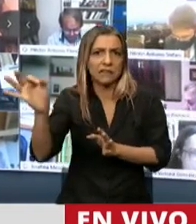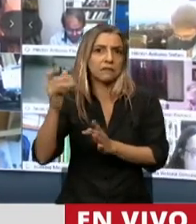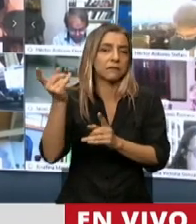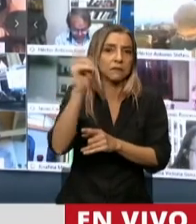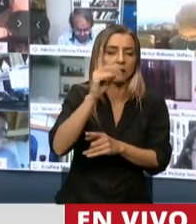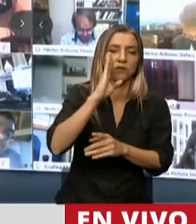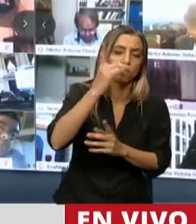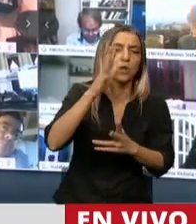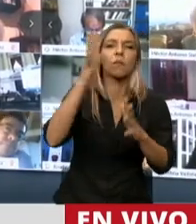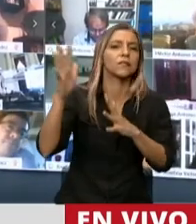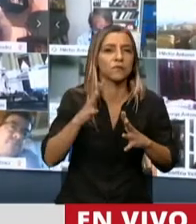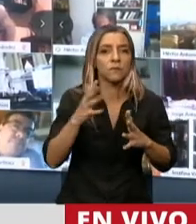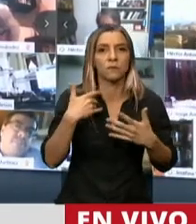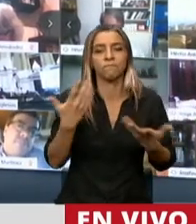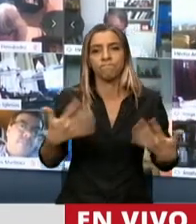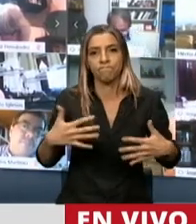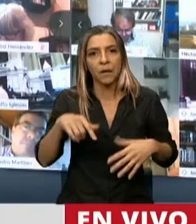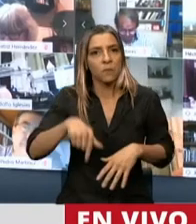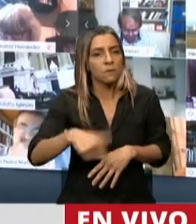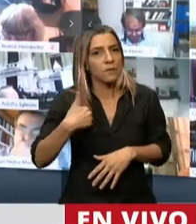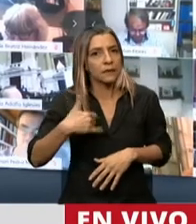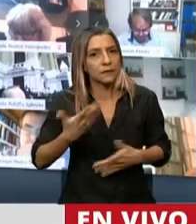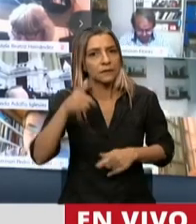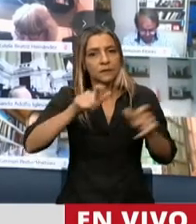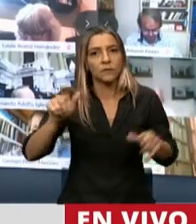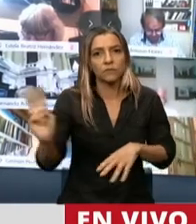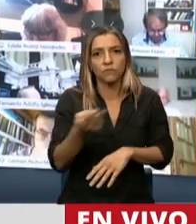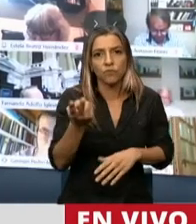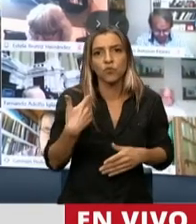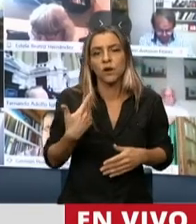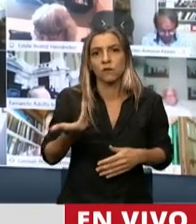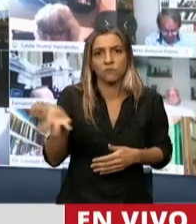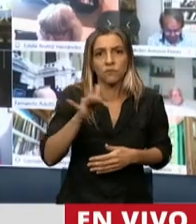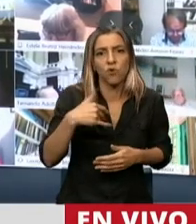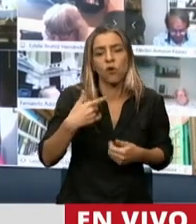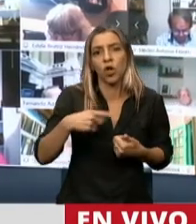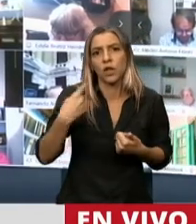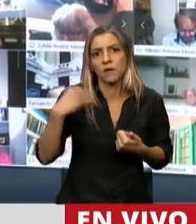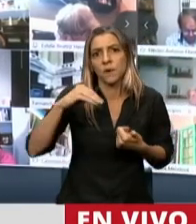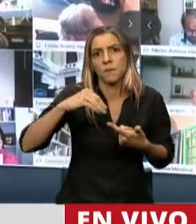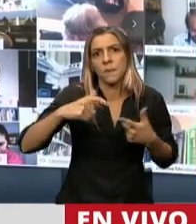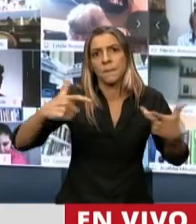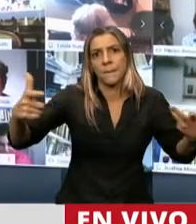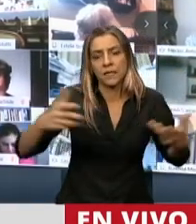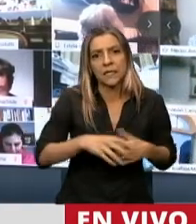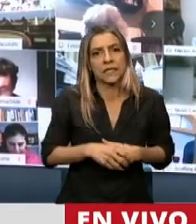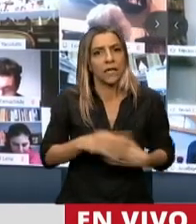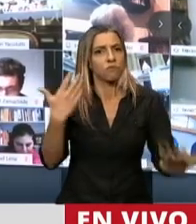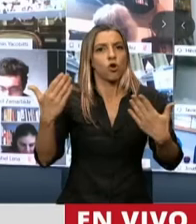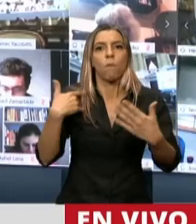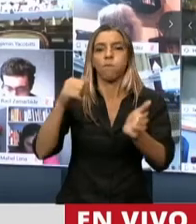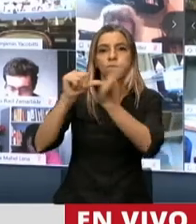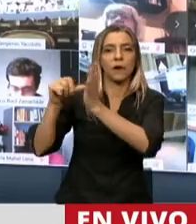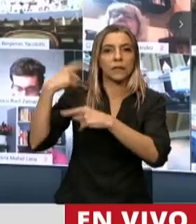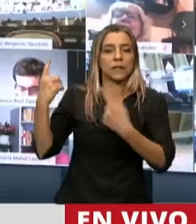de fallecidos nuevos por día en la Argentina está superando a todos estos países, y por lo tanto, si bien